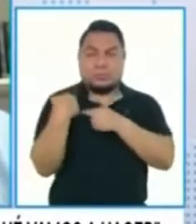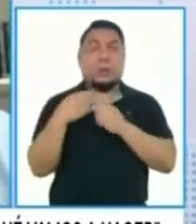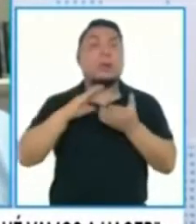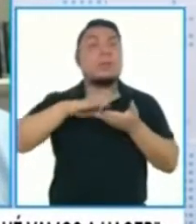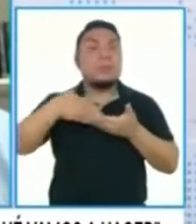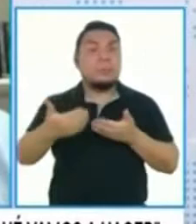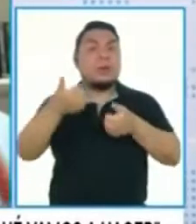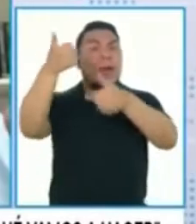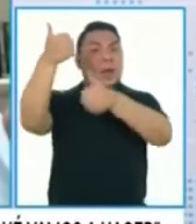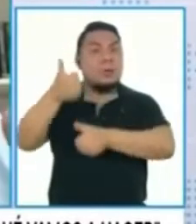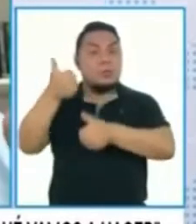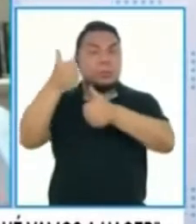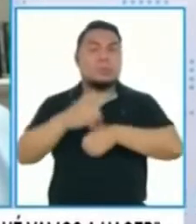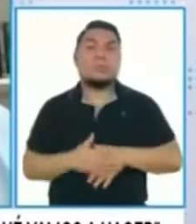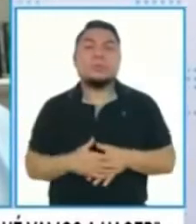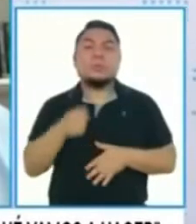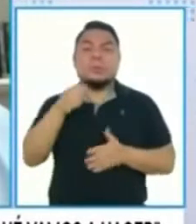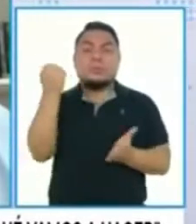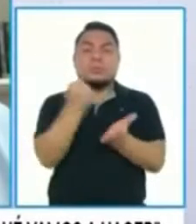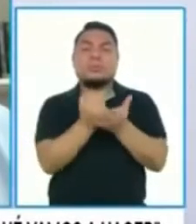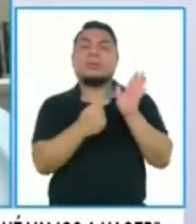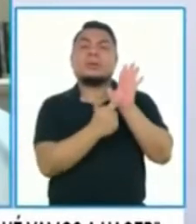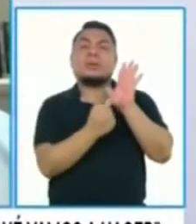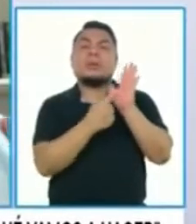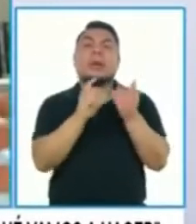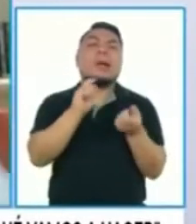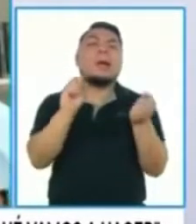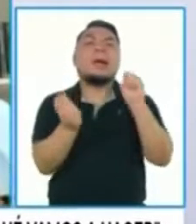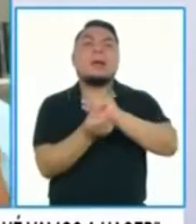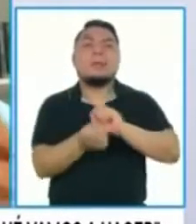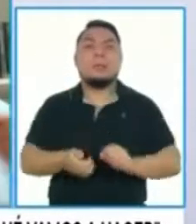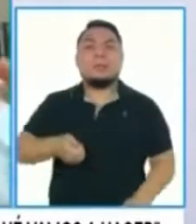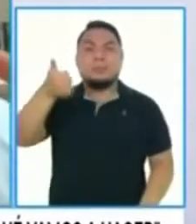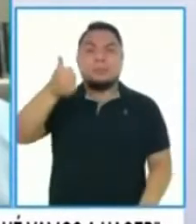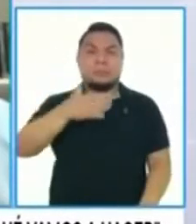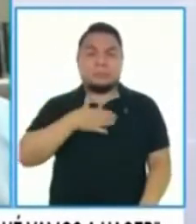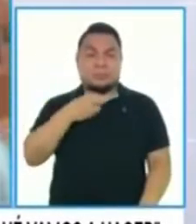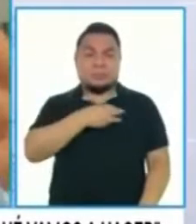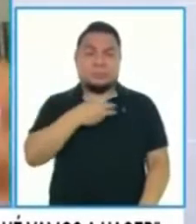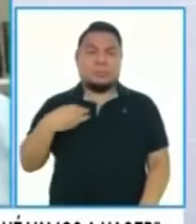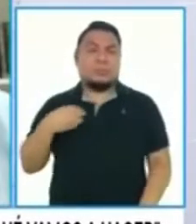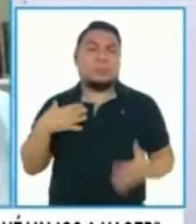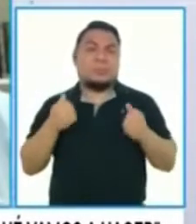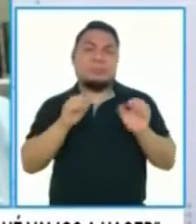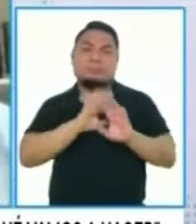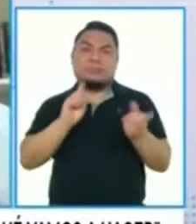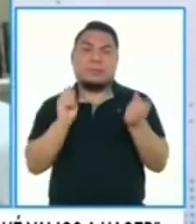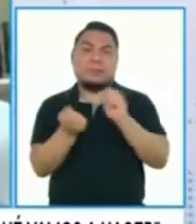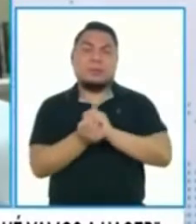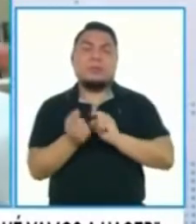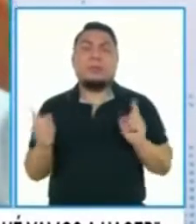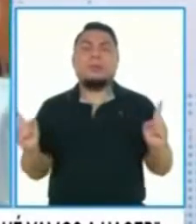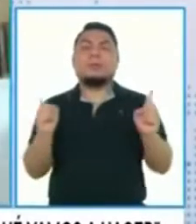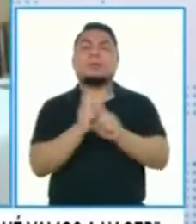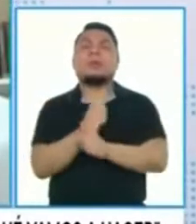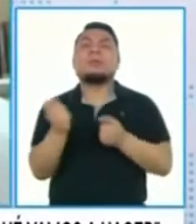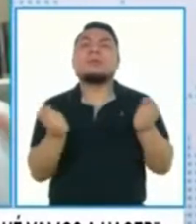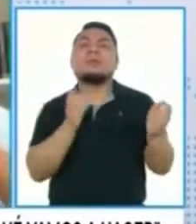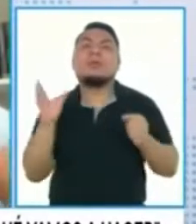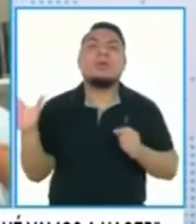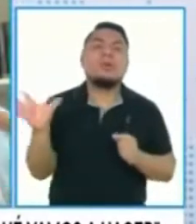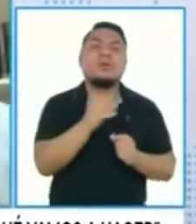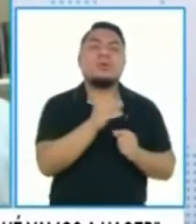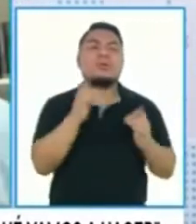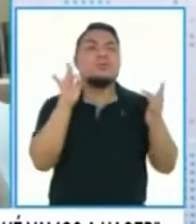en agosto, una resolución suprema cambia al titular. Ya no es el ministro de Salud, sino quien dirige todas las